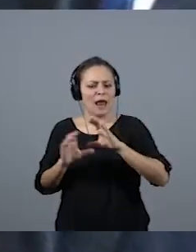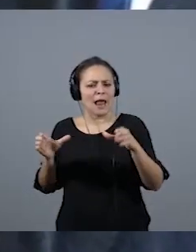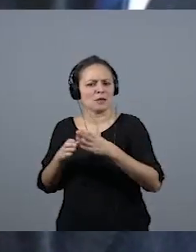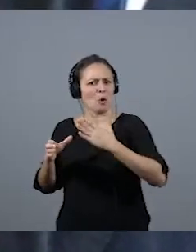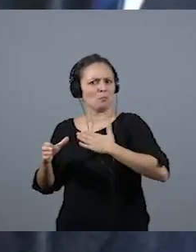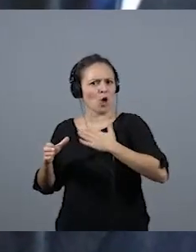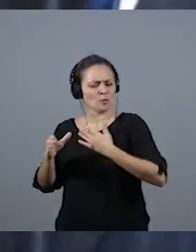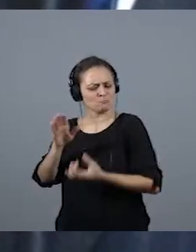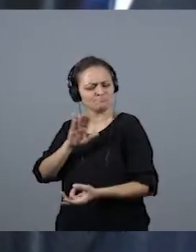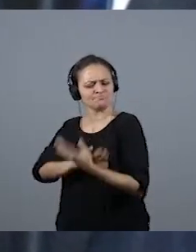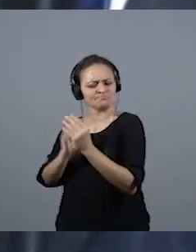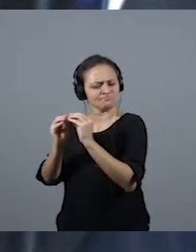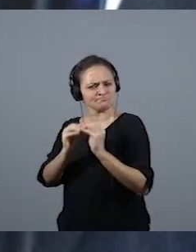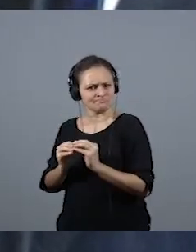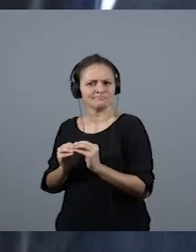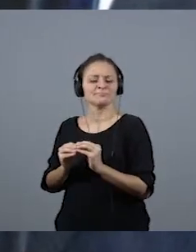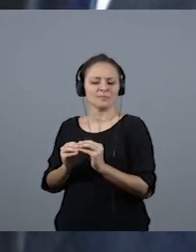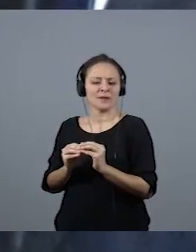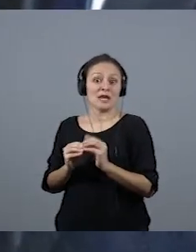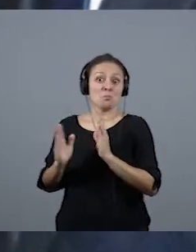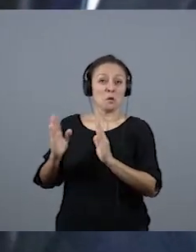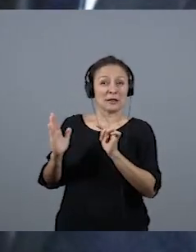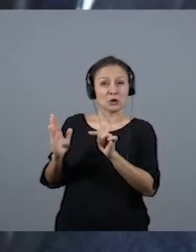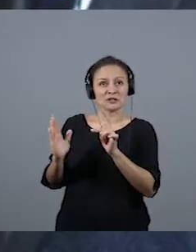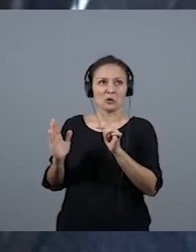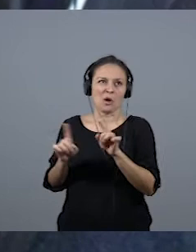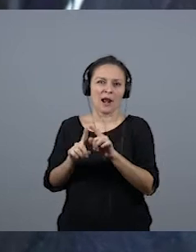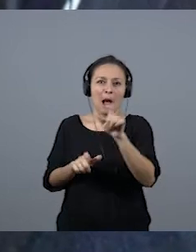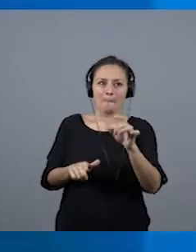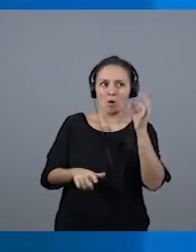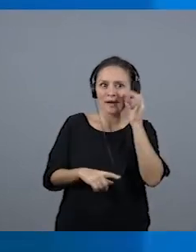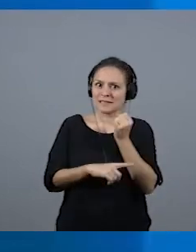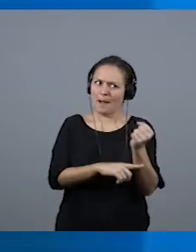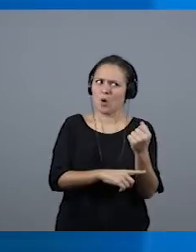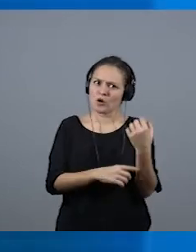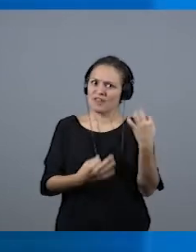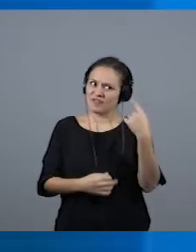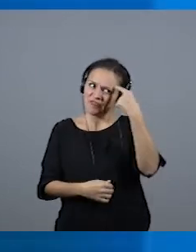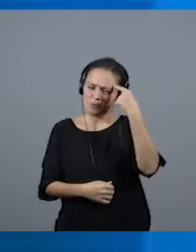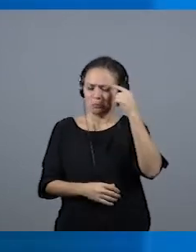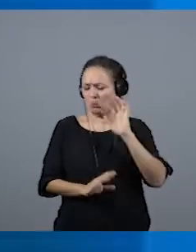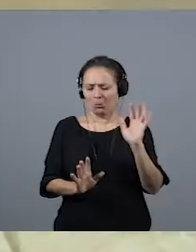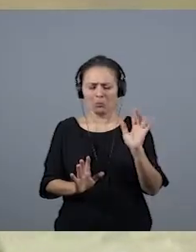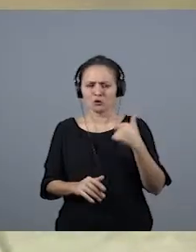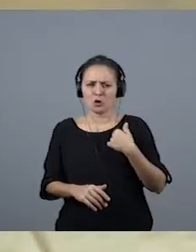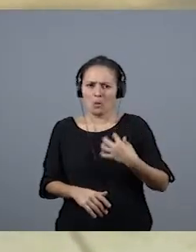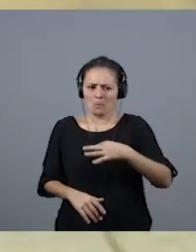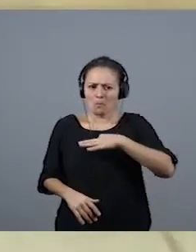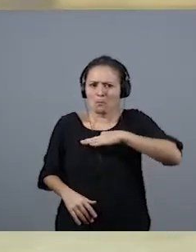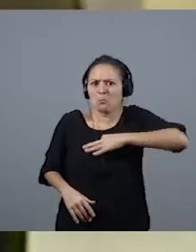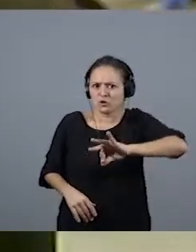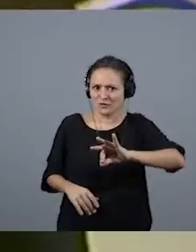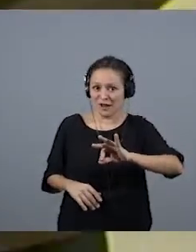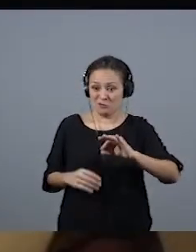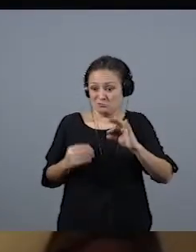y en ese momento, no porque tuviera que apoyar más a las mujeres, pero sí que me encontré con la posibilidad de trabajar con la